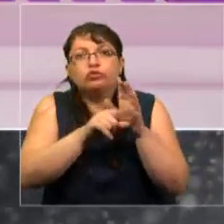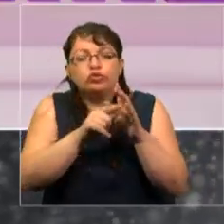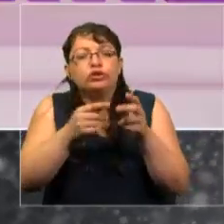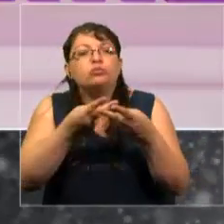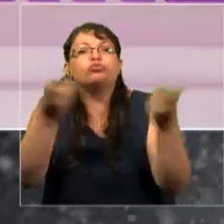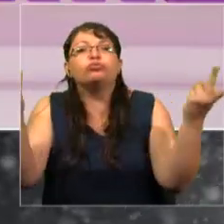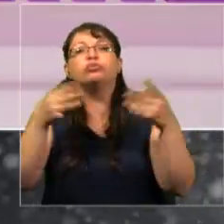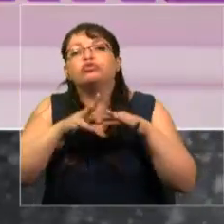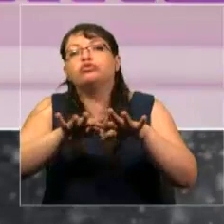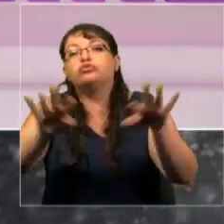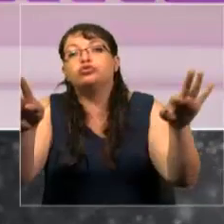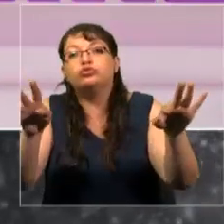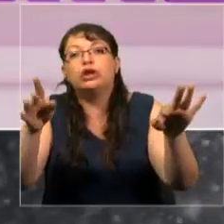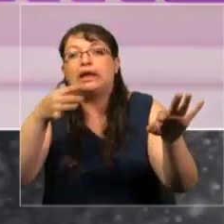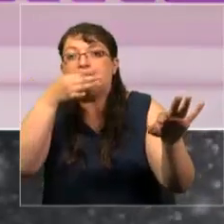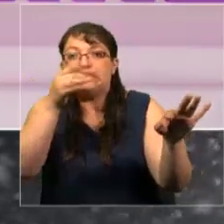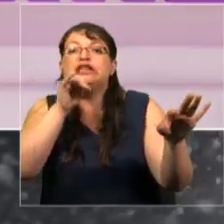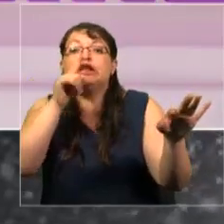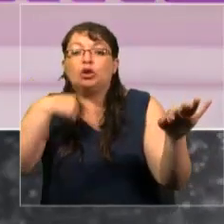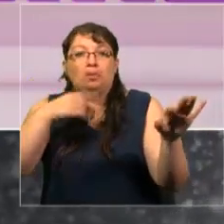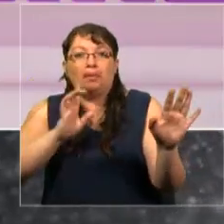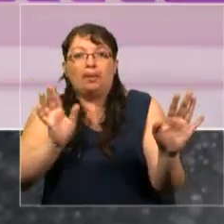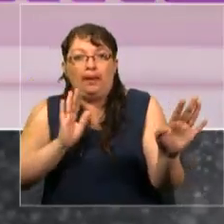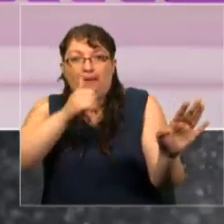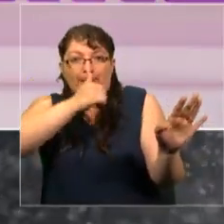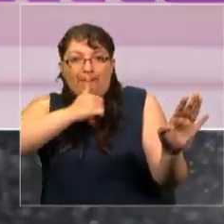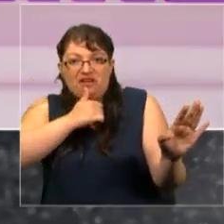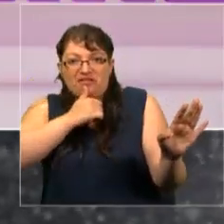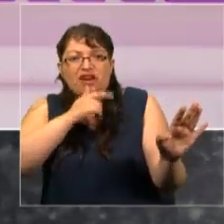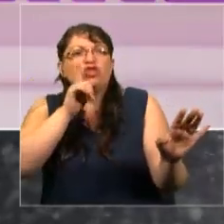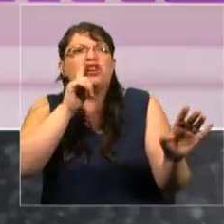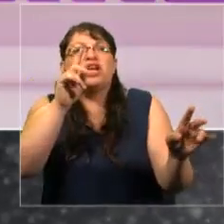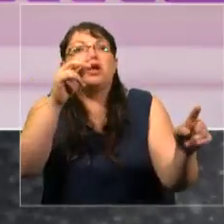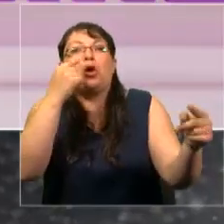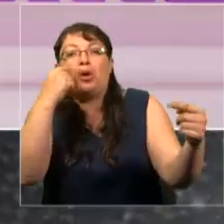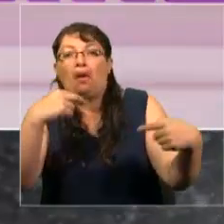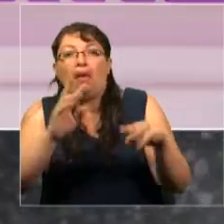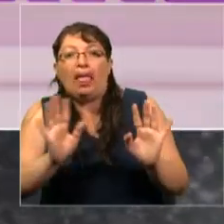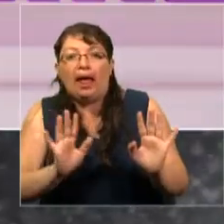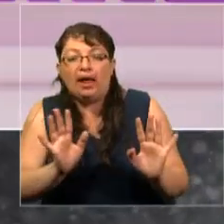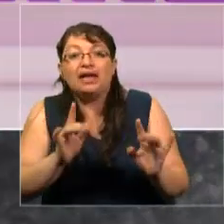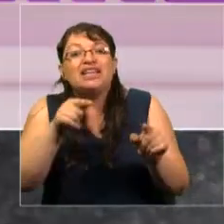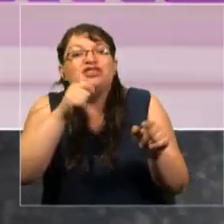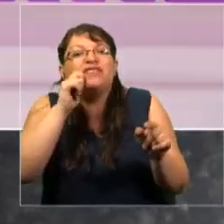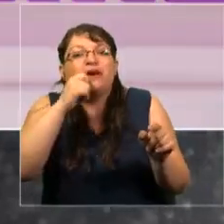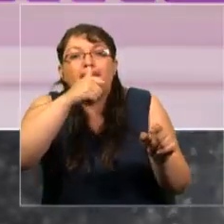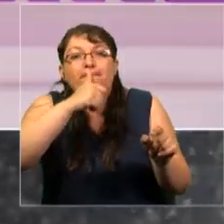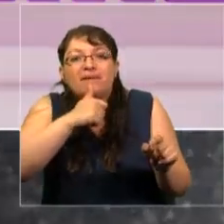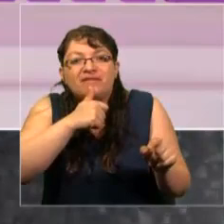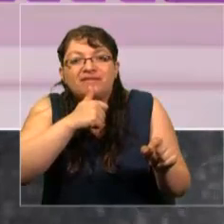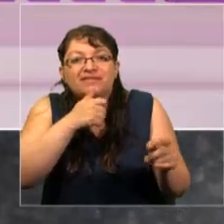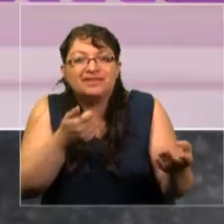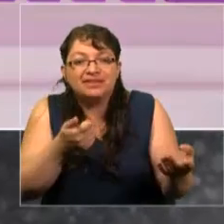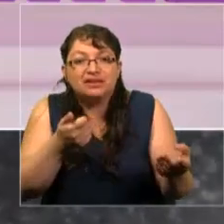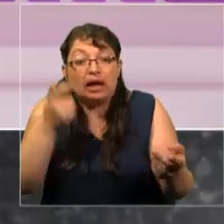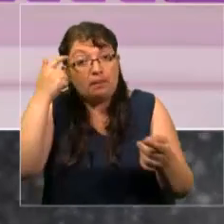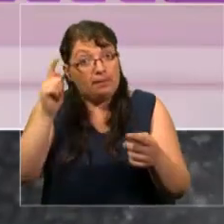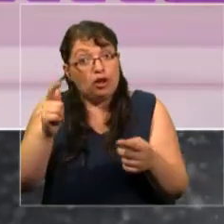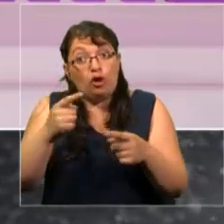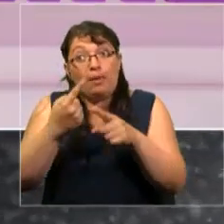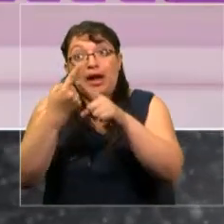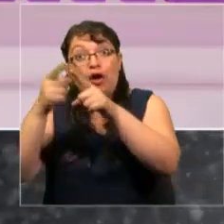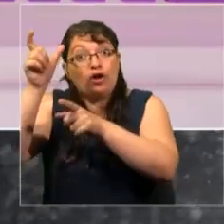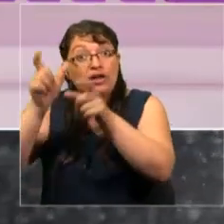proteger su identidad, y nadie va a saber quién está detrás de esto. Y esa es privacidad, pero para los malos. Y el resto de